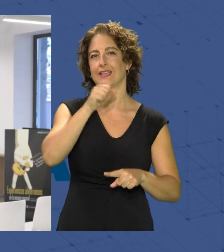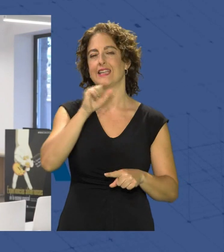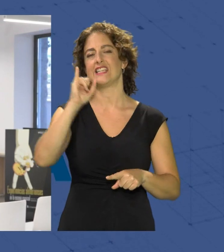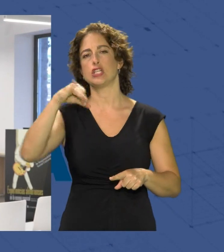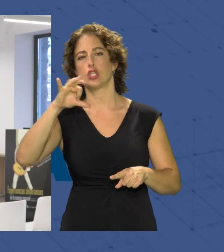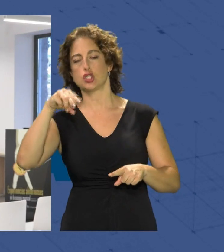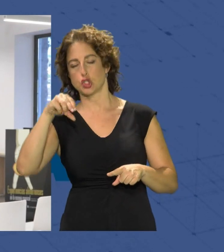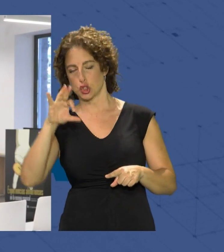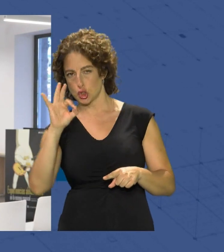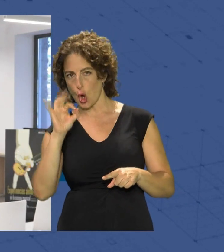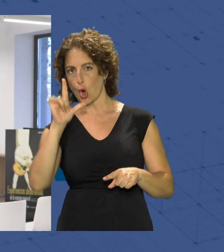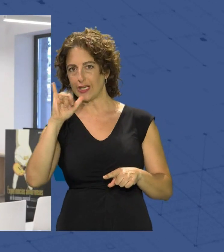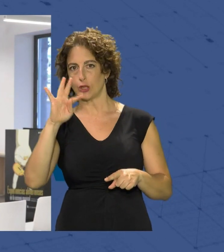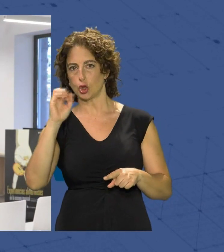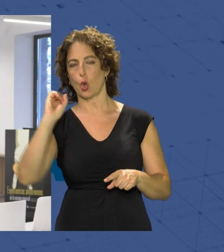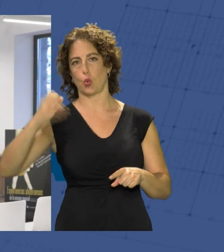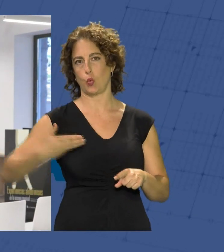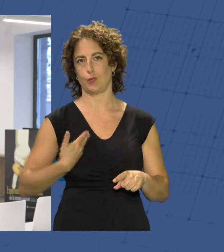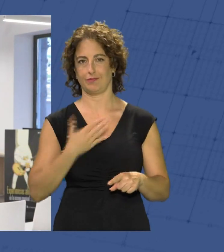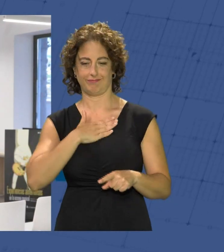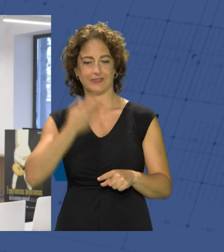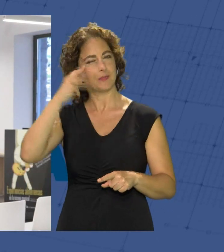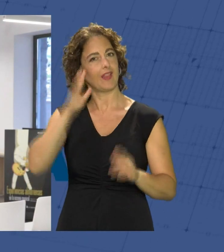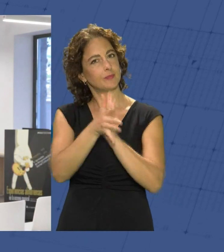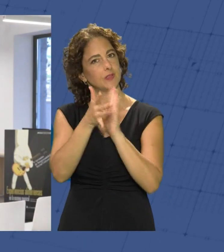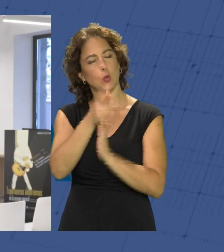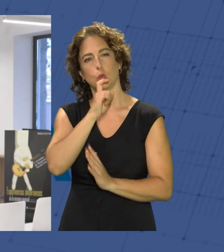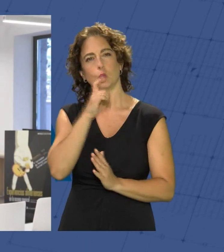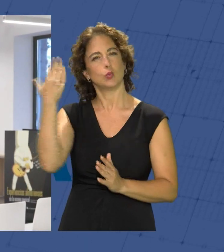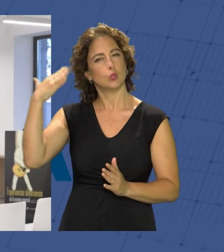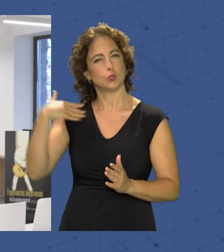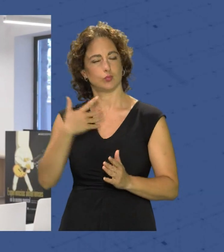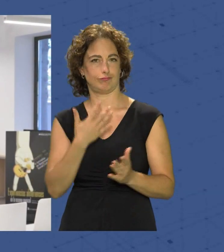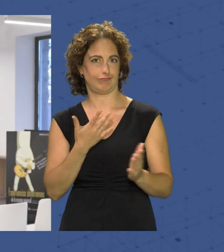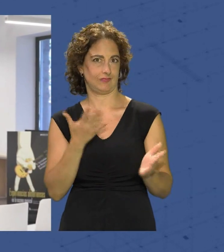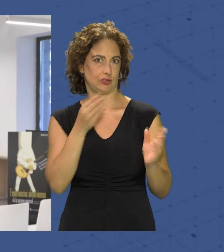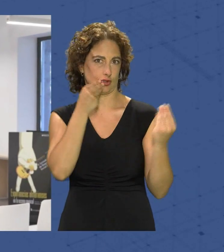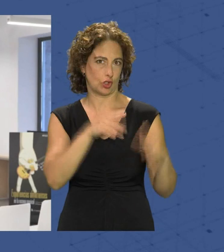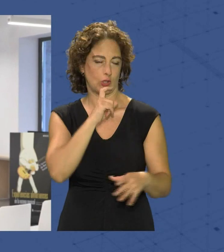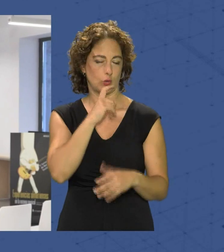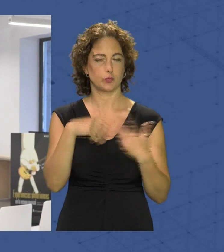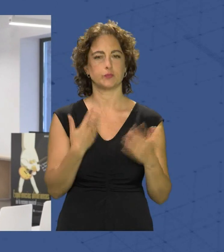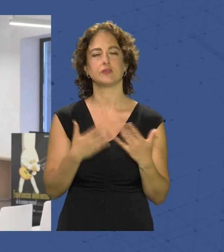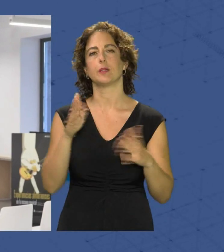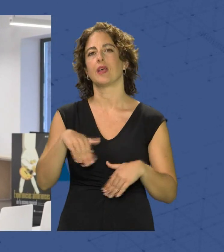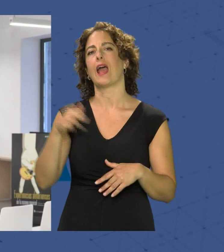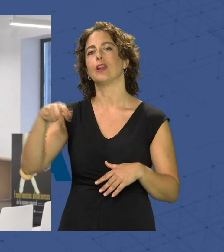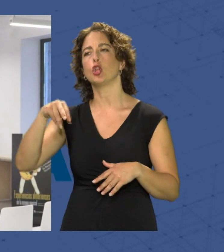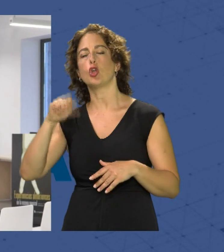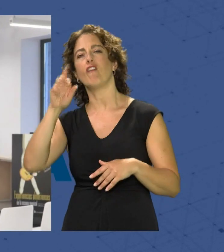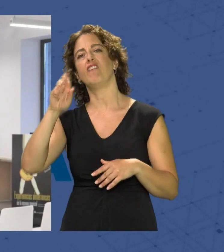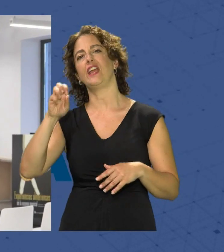a explicar un poco la experiencia y cómo fue toda aquella aventura y que agradecer a Antonio Verde Gaia Contraportada